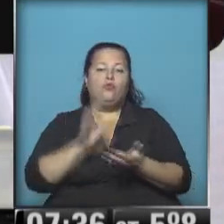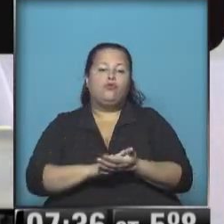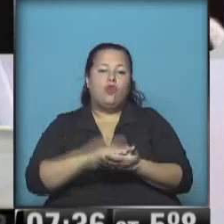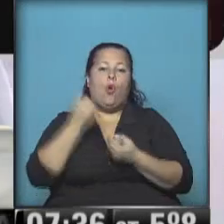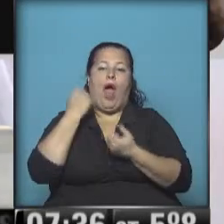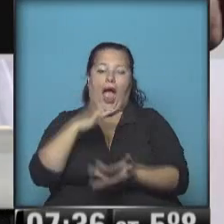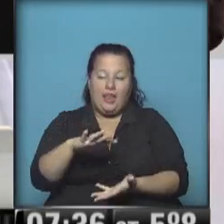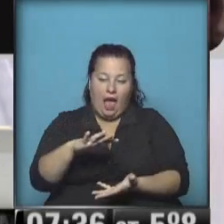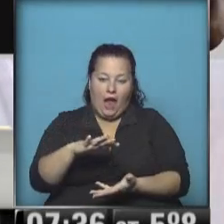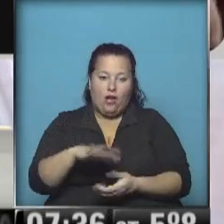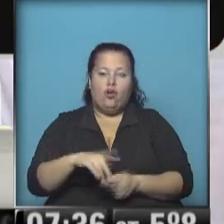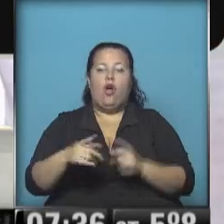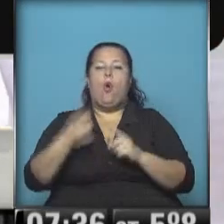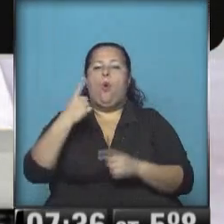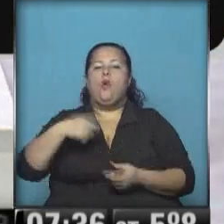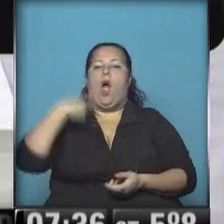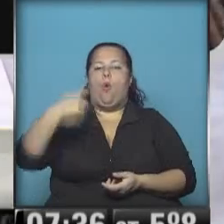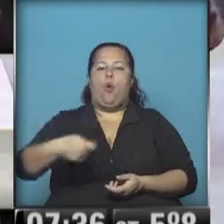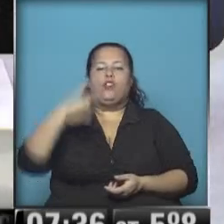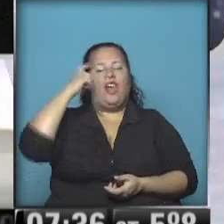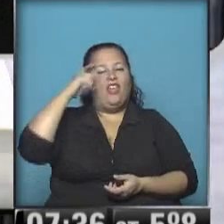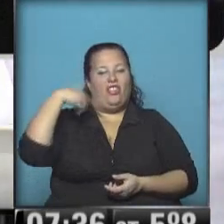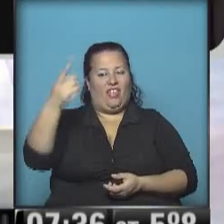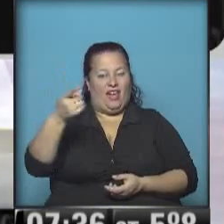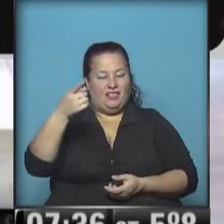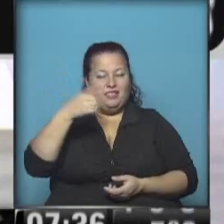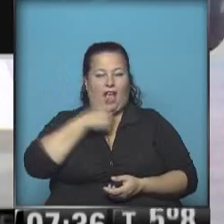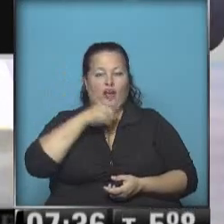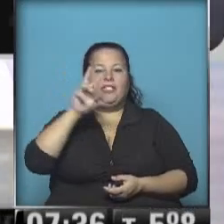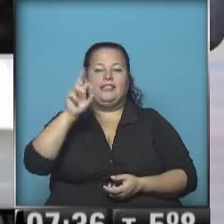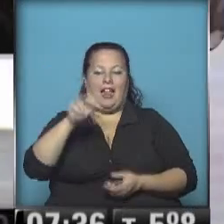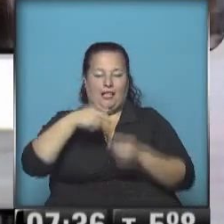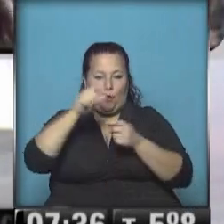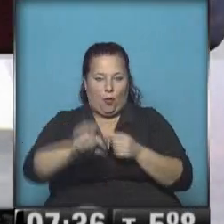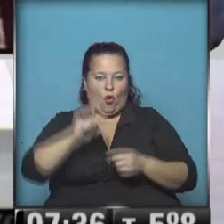alinaldo, era una cuota el día 10 y el 30,